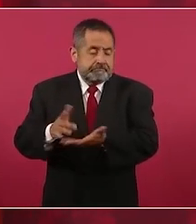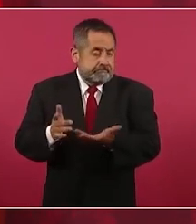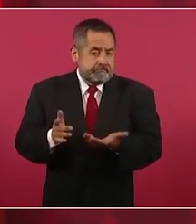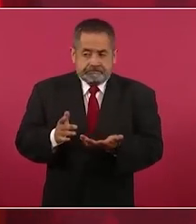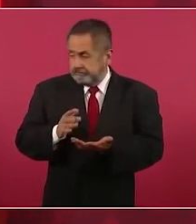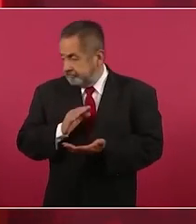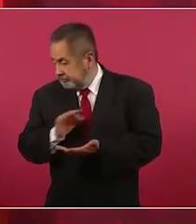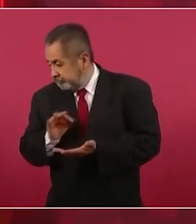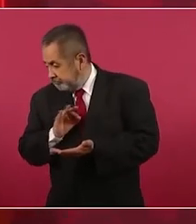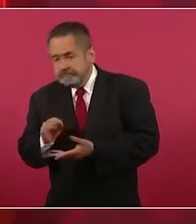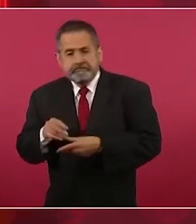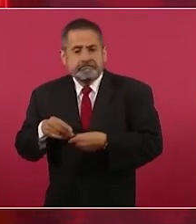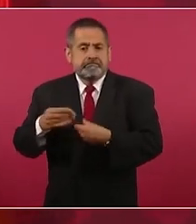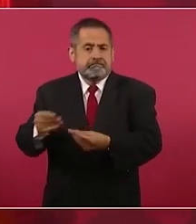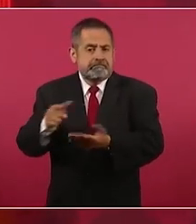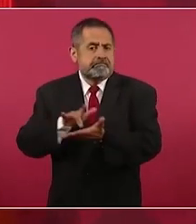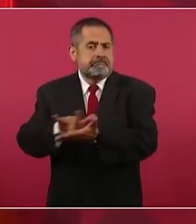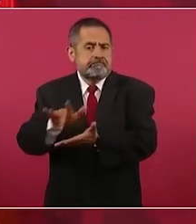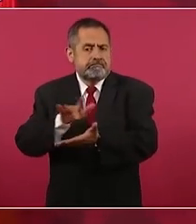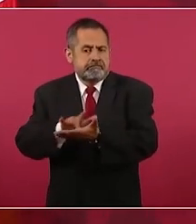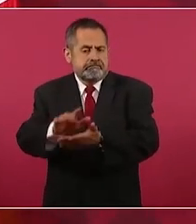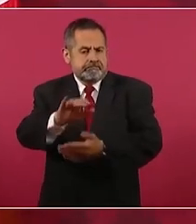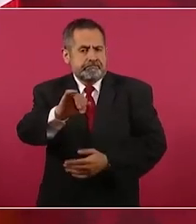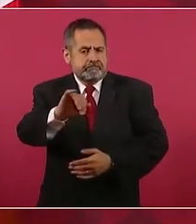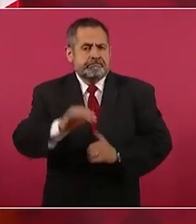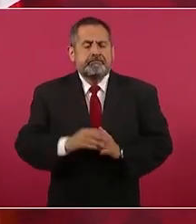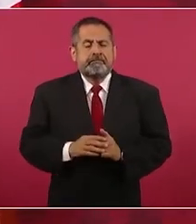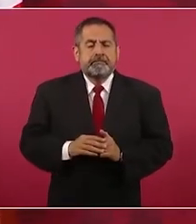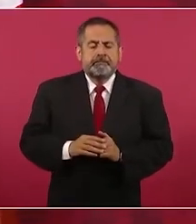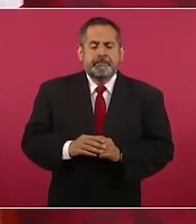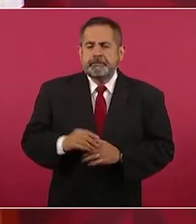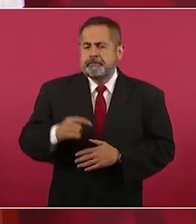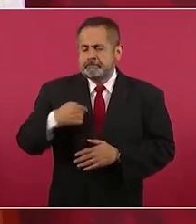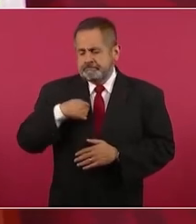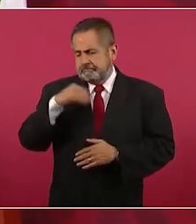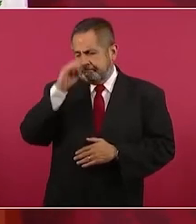Yo siento que hace falta,